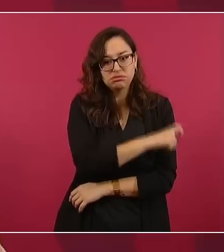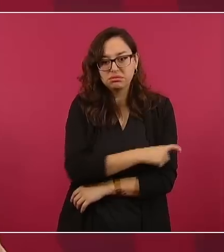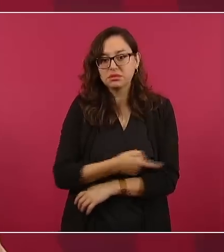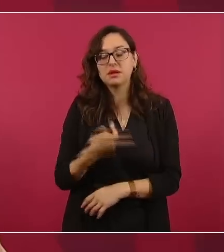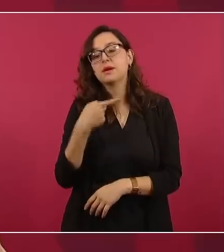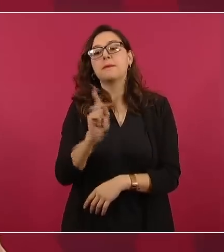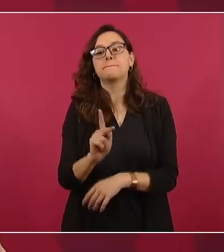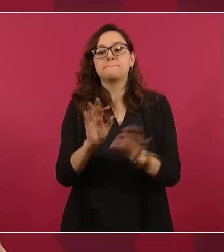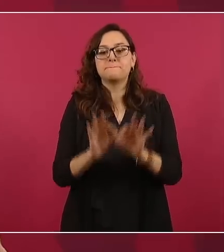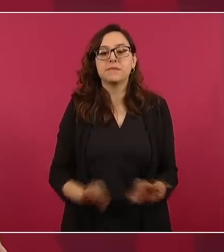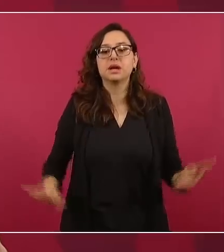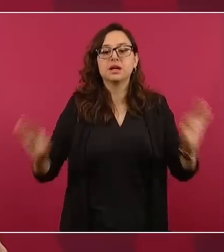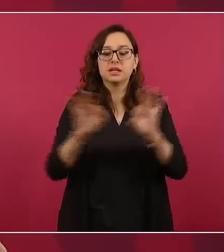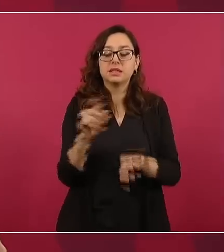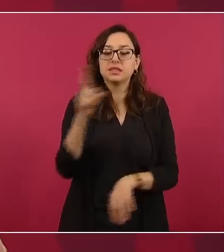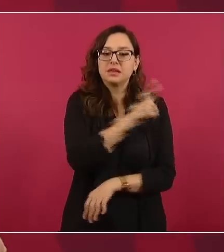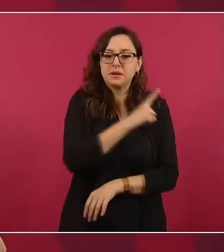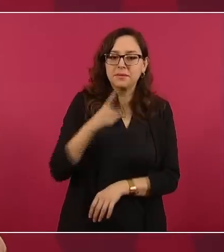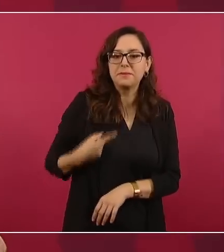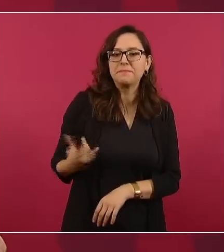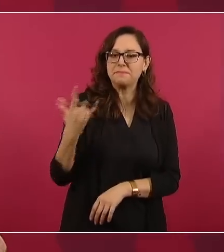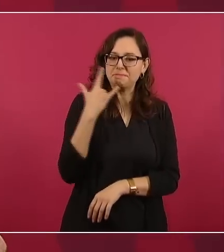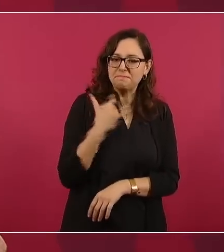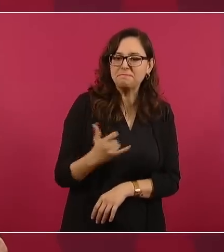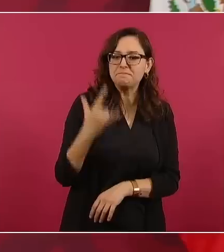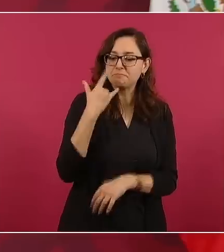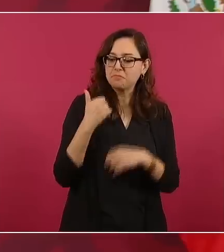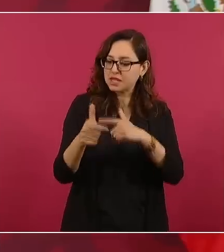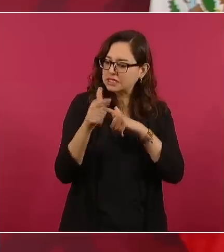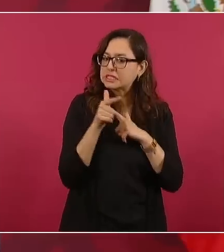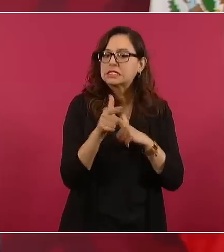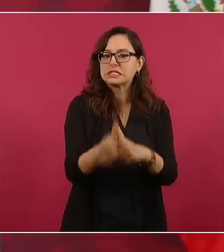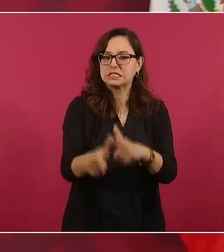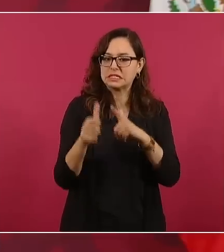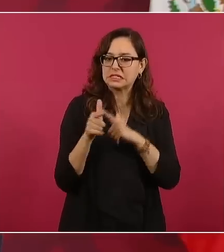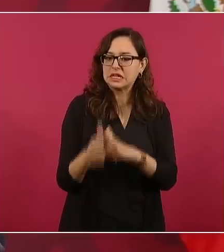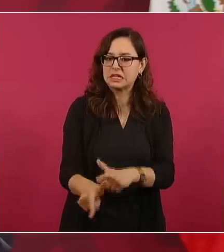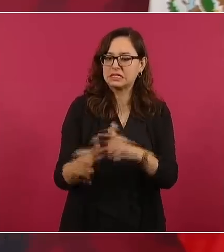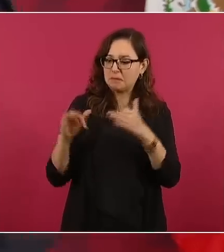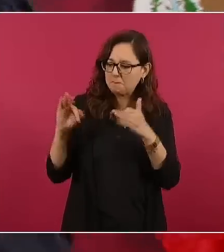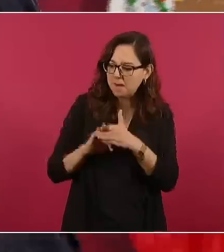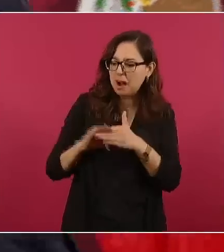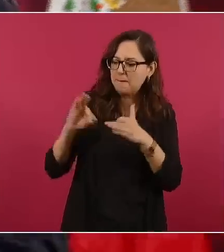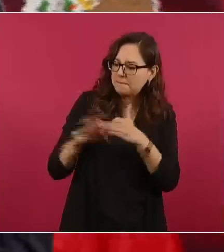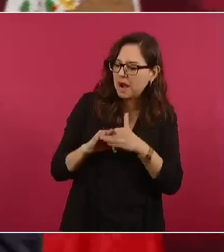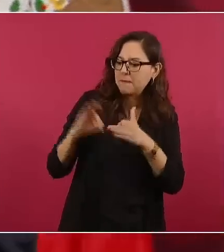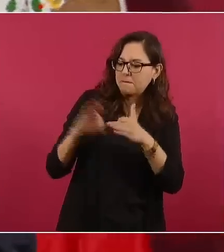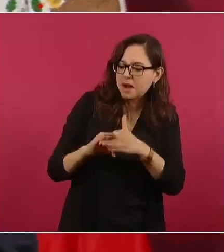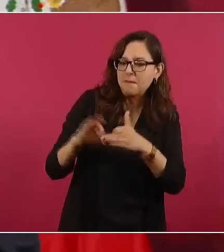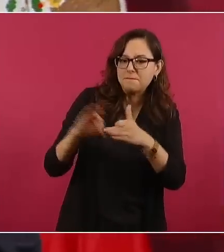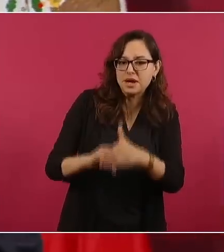Y esto va a dar frutos, está dando frutos.